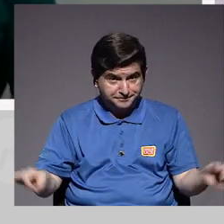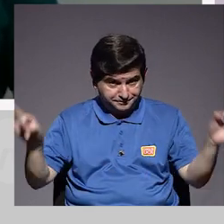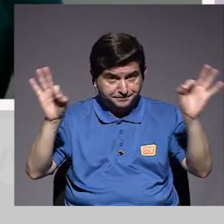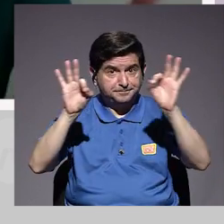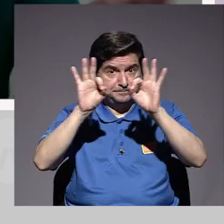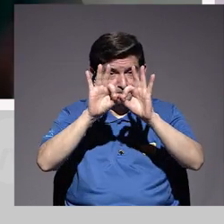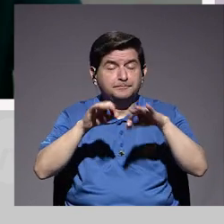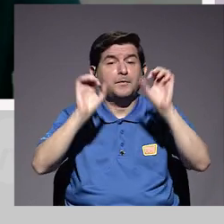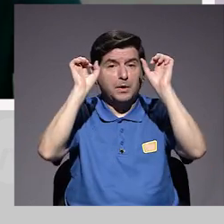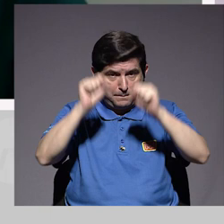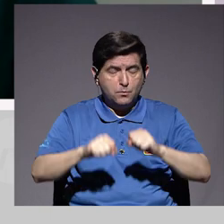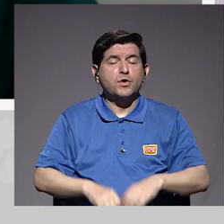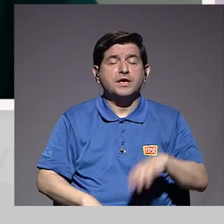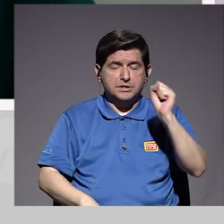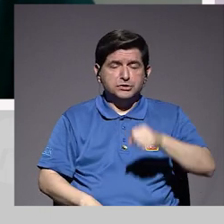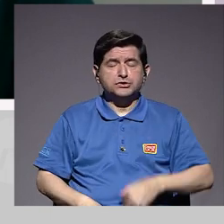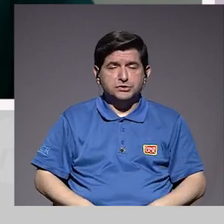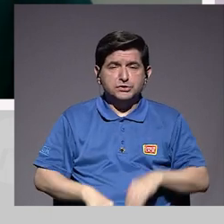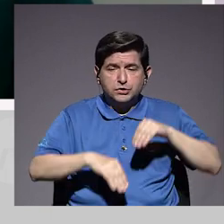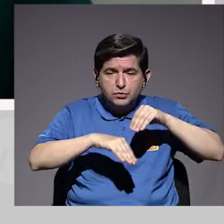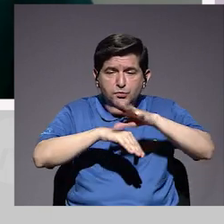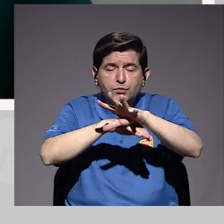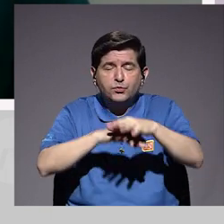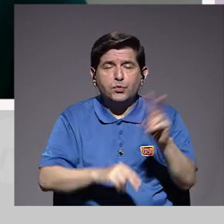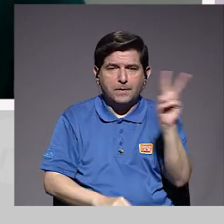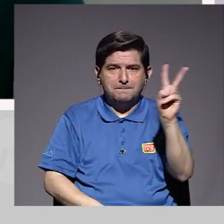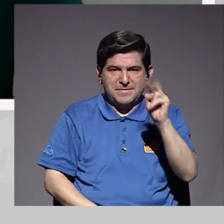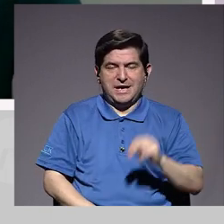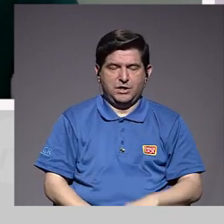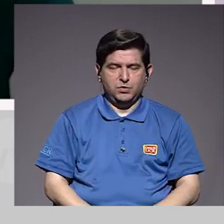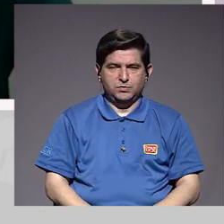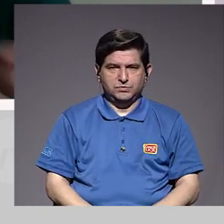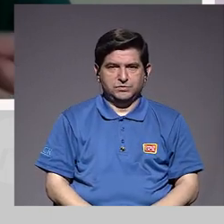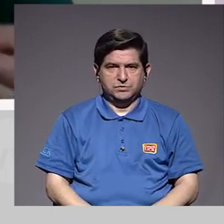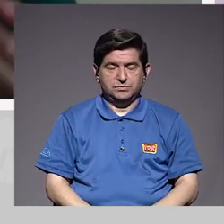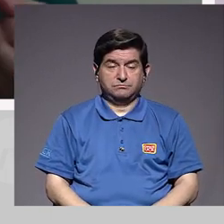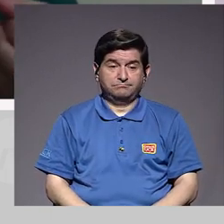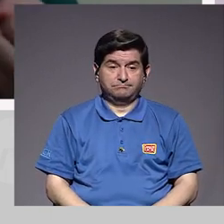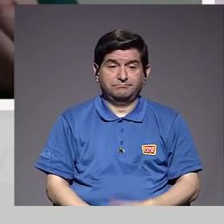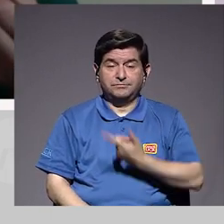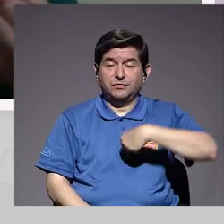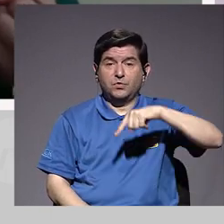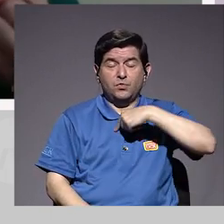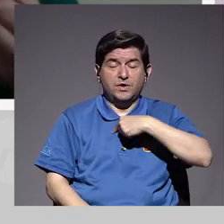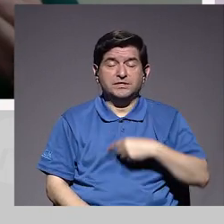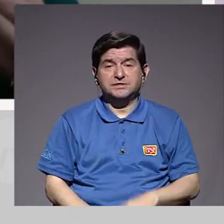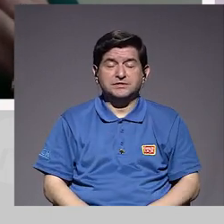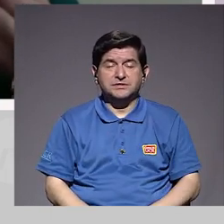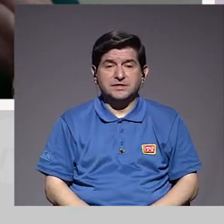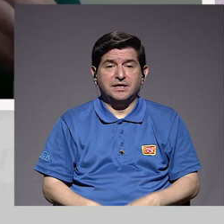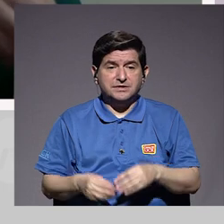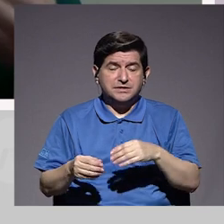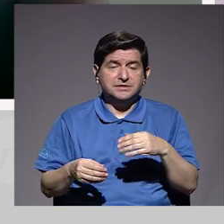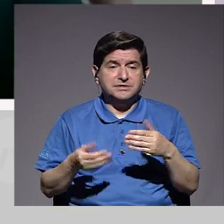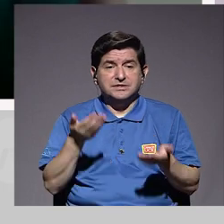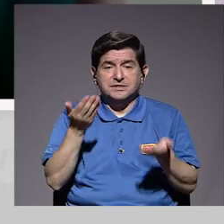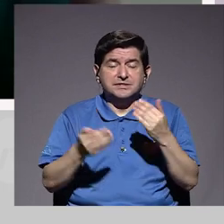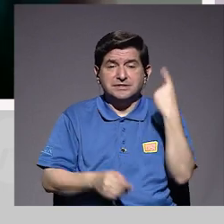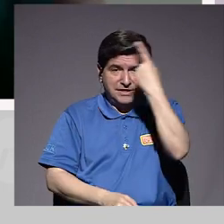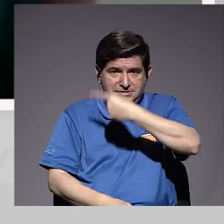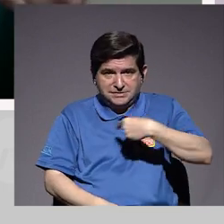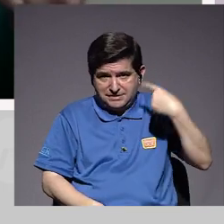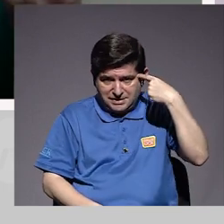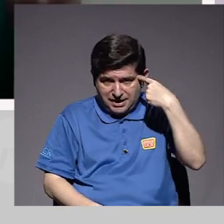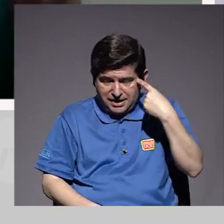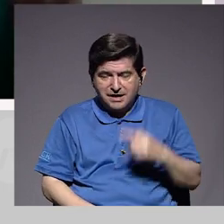importante que sí puede haber transmisión del virus. Por supuesto que puede haber transmisión del virus cuando decimos nuestros focos de entrada son, bueno, la